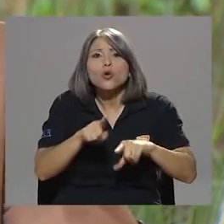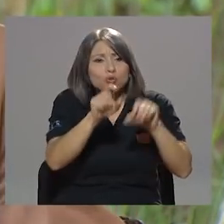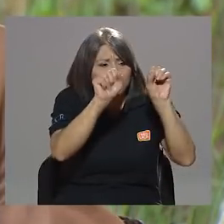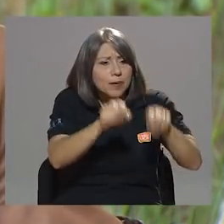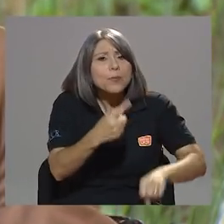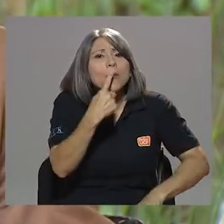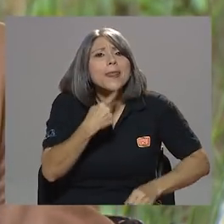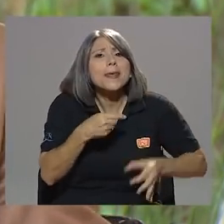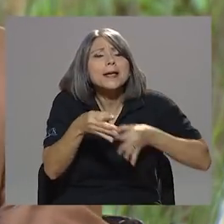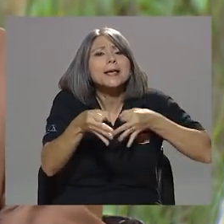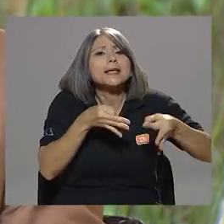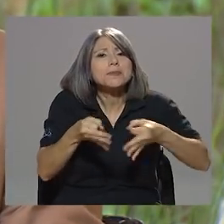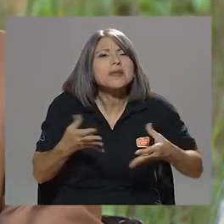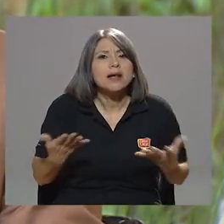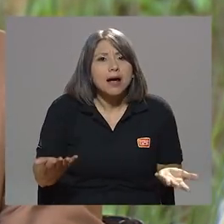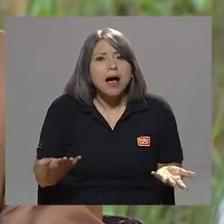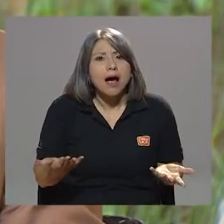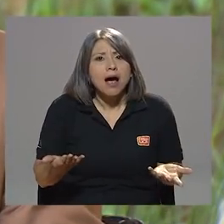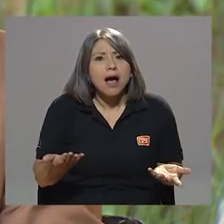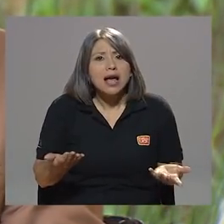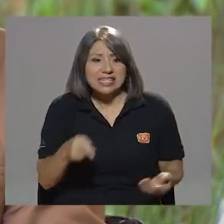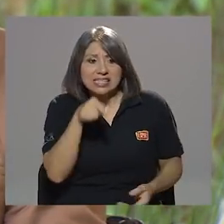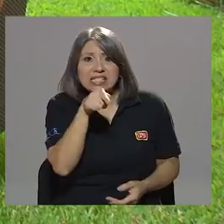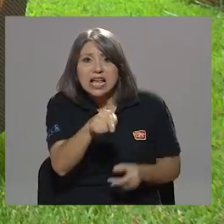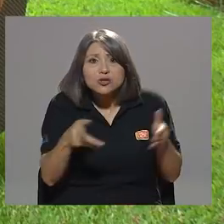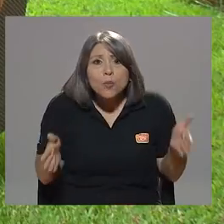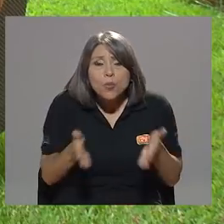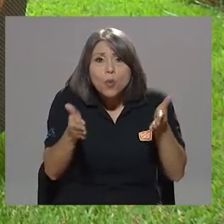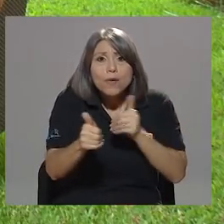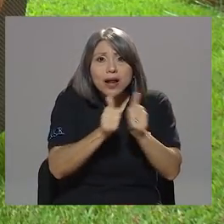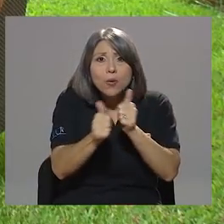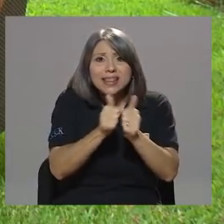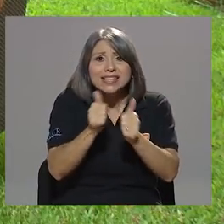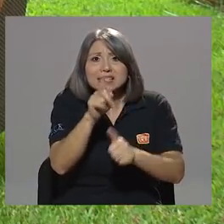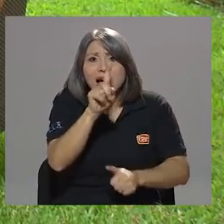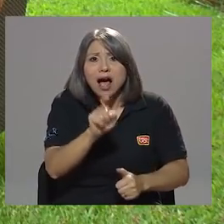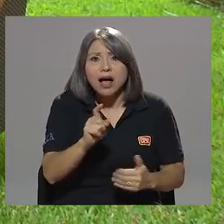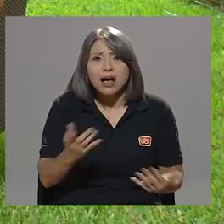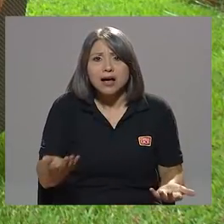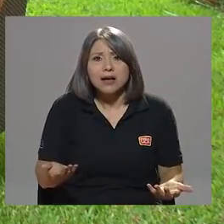puede usted explicar y me puede usted decir si eso promueve la competencia?